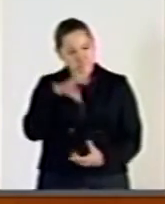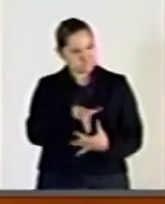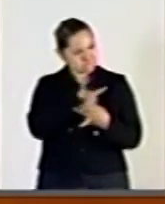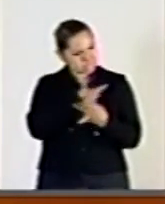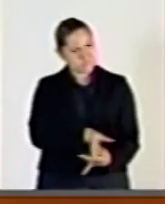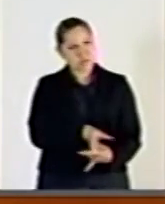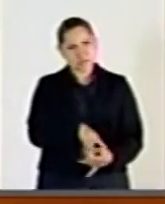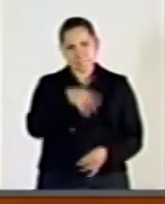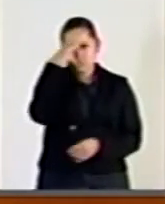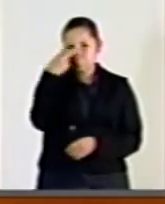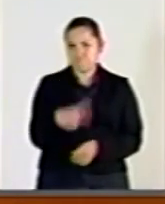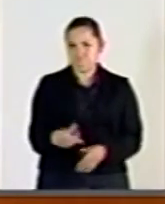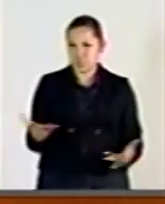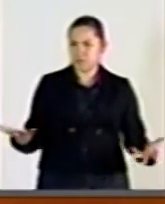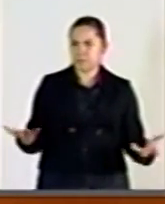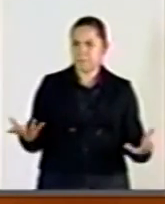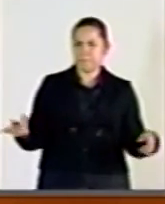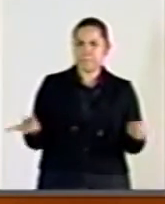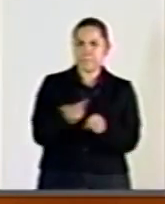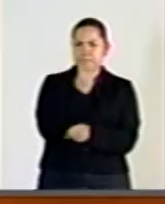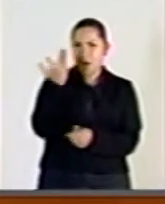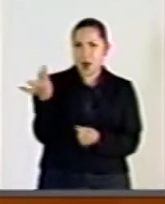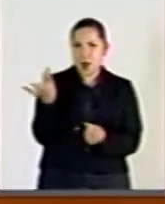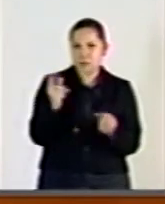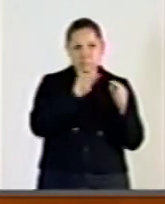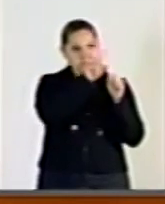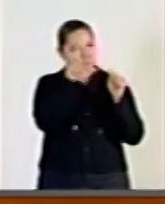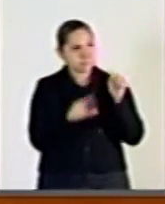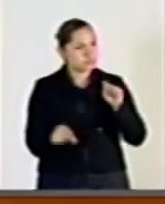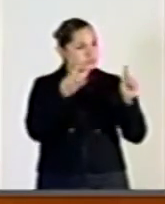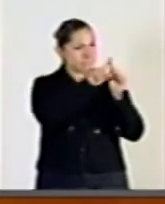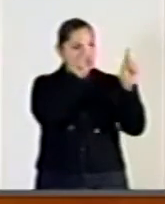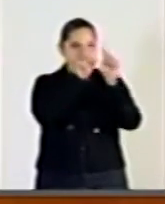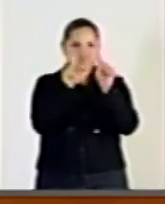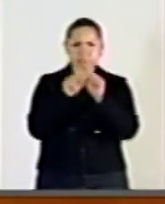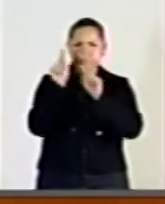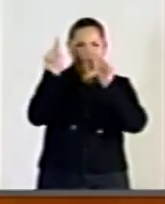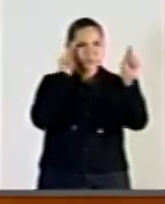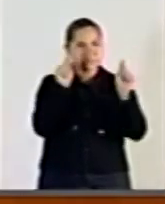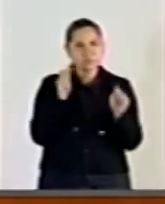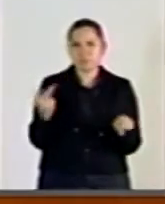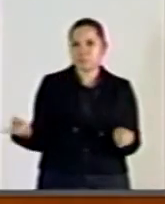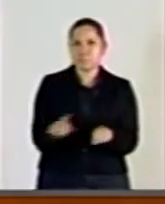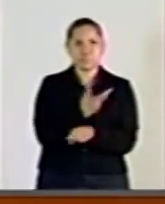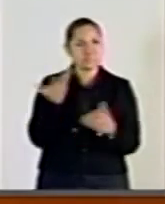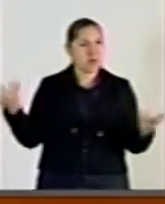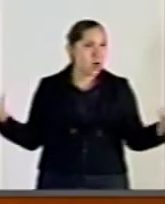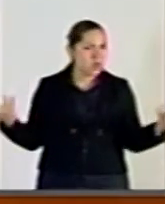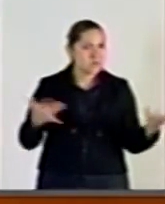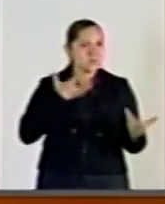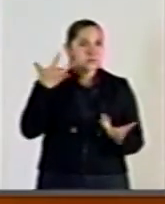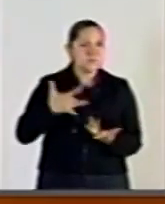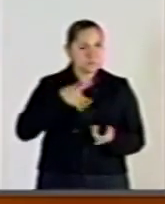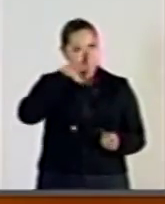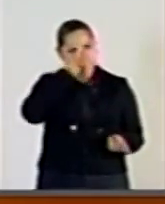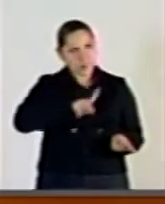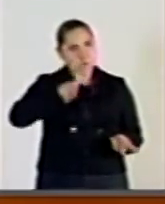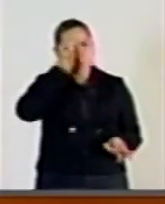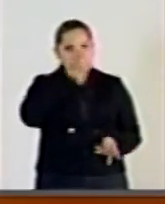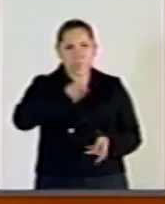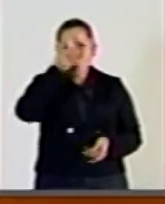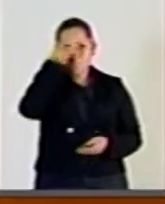está pasando en el país y que se agudiza en Oaxaca.